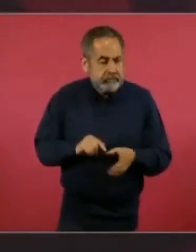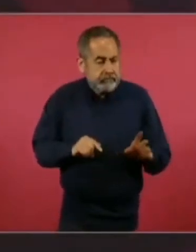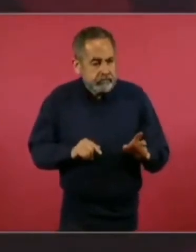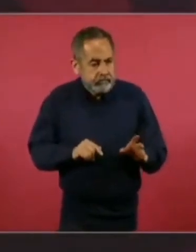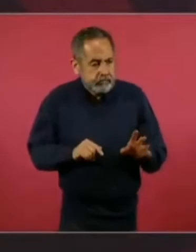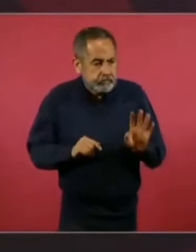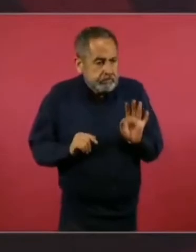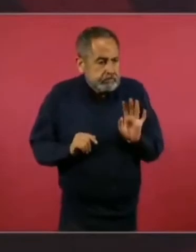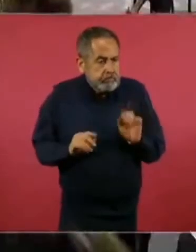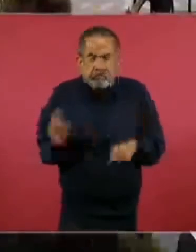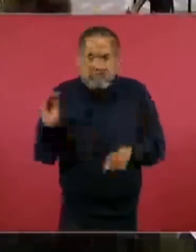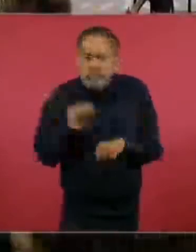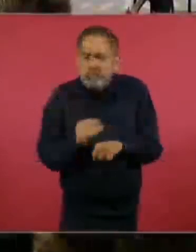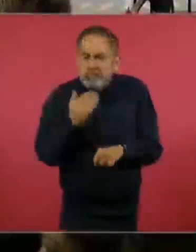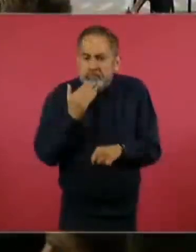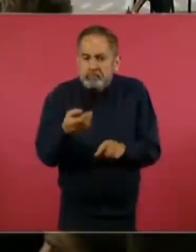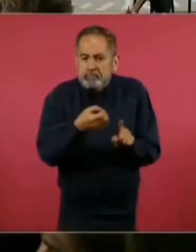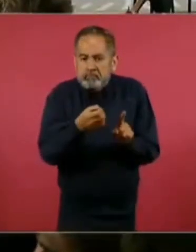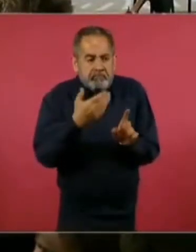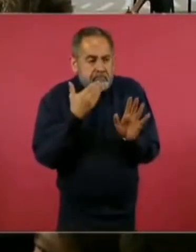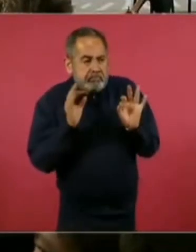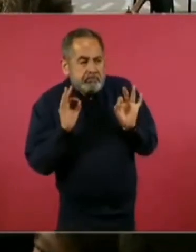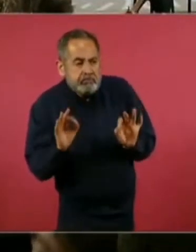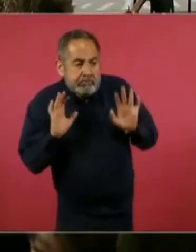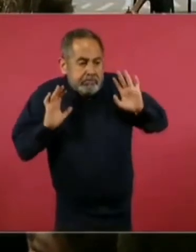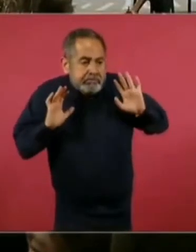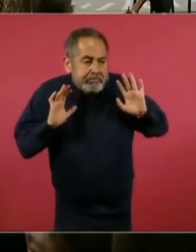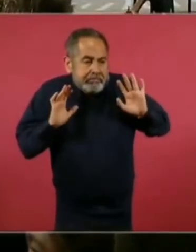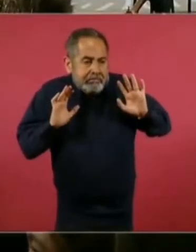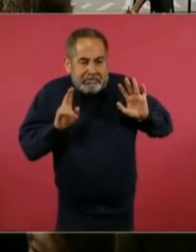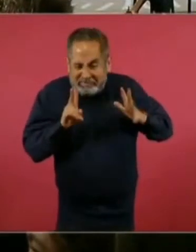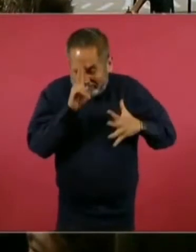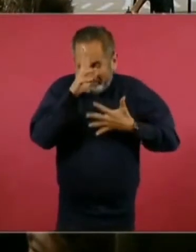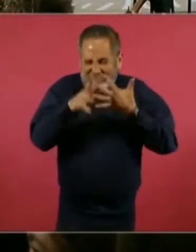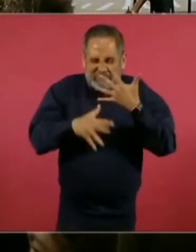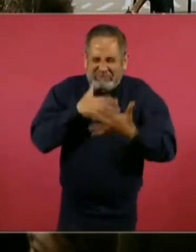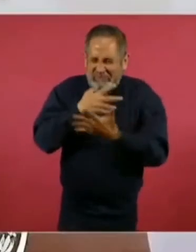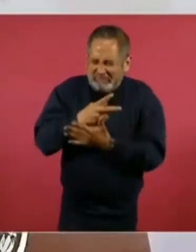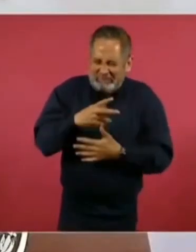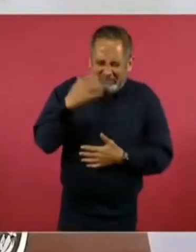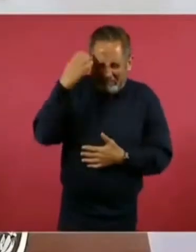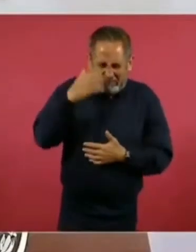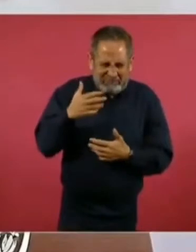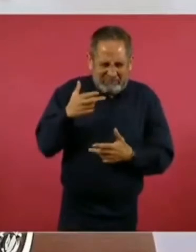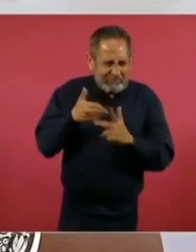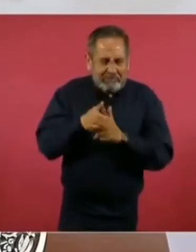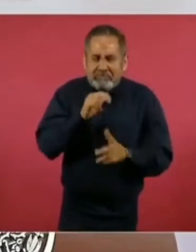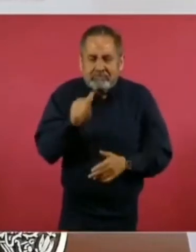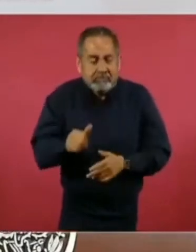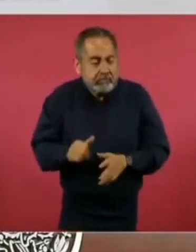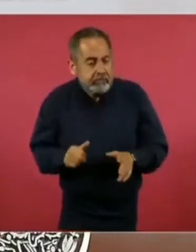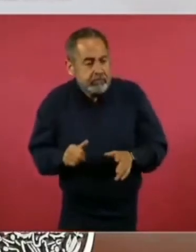portado muy bien, ha actuado con responsabilidad.